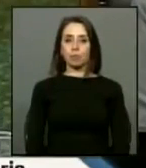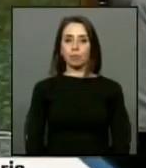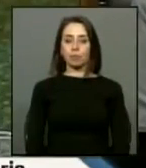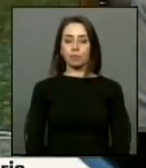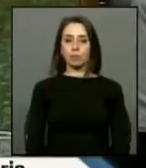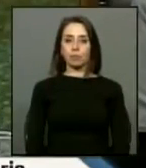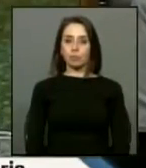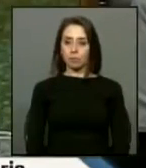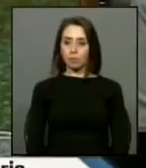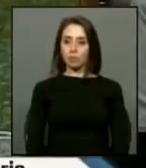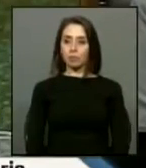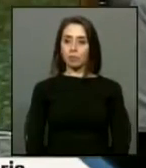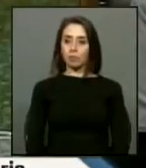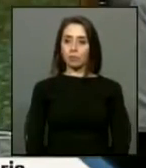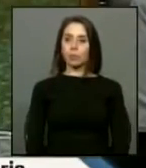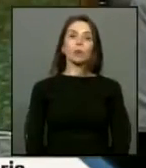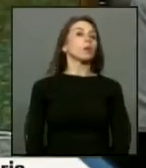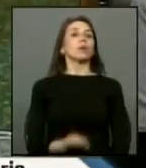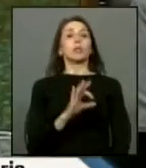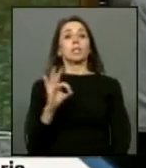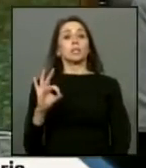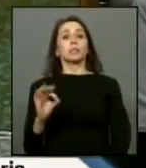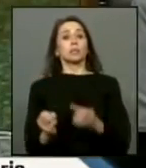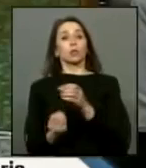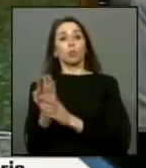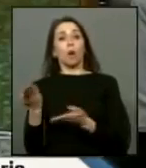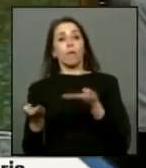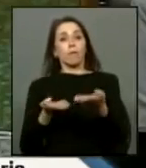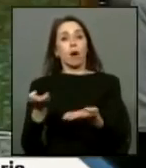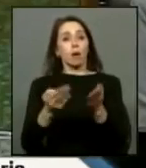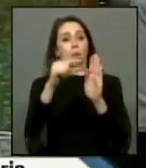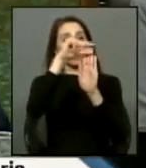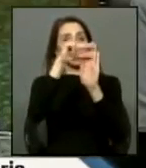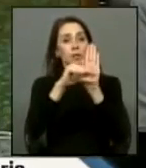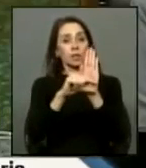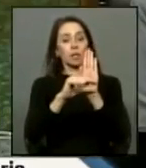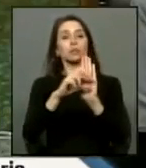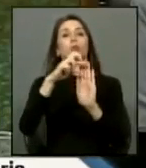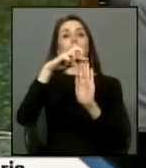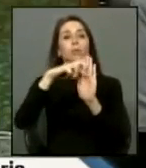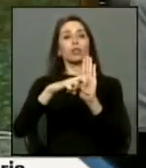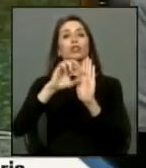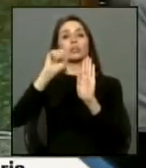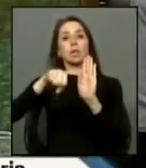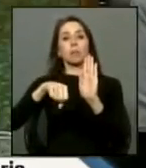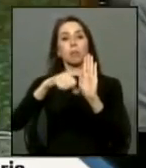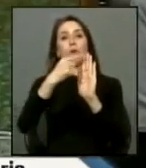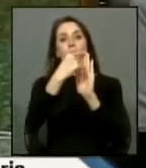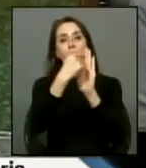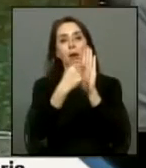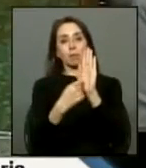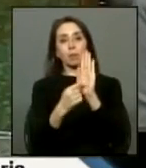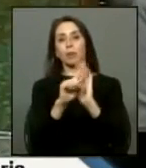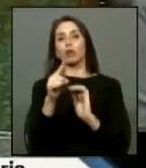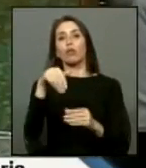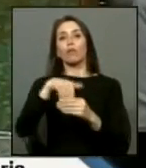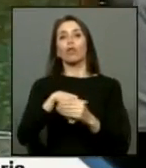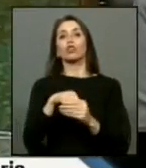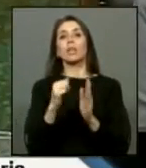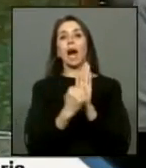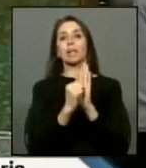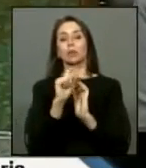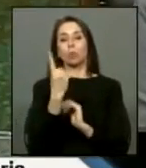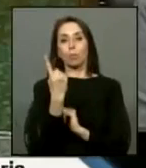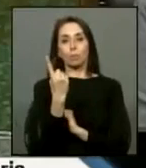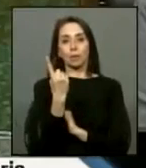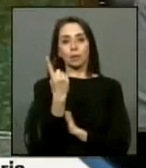por no haber sido objeto de indicaciones a este proyecto de ley que además aprobado en particular con la salvedad del artículo primero que